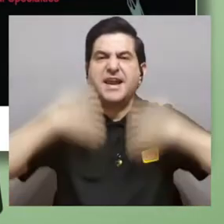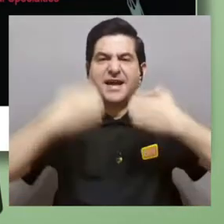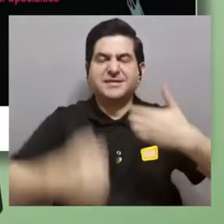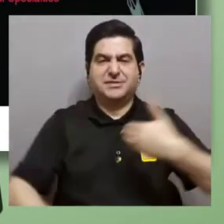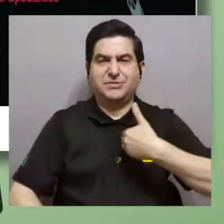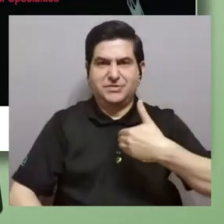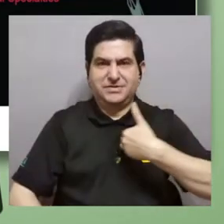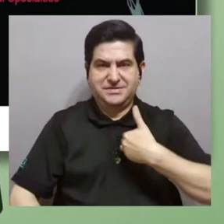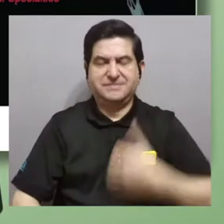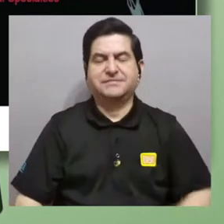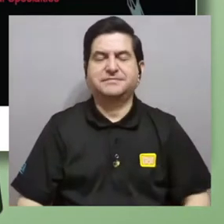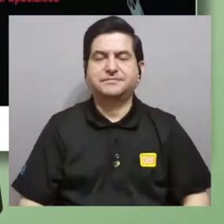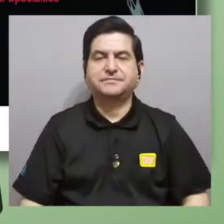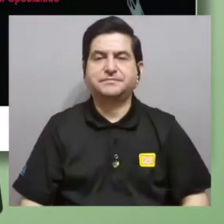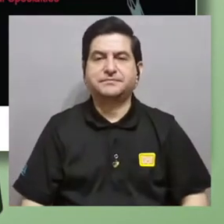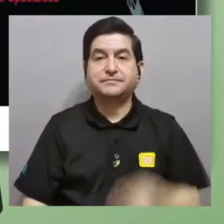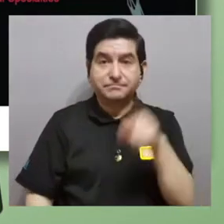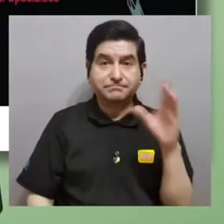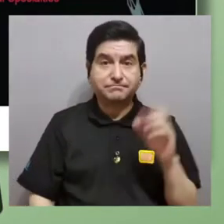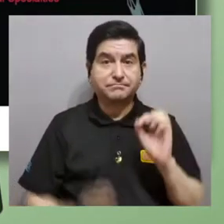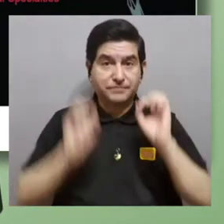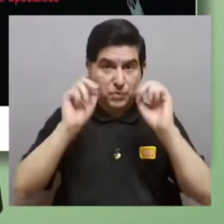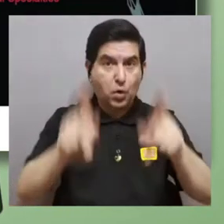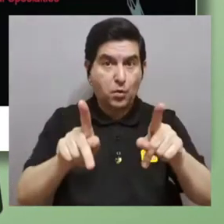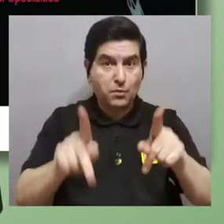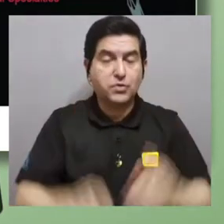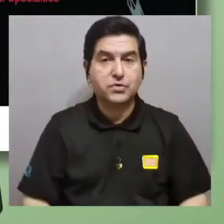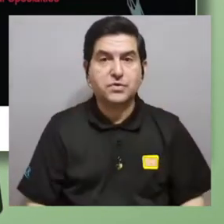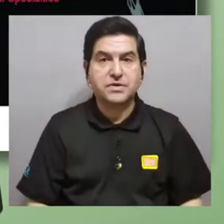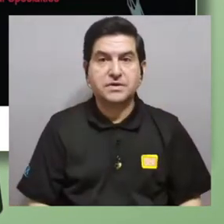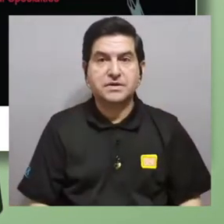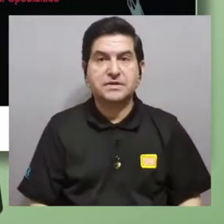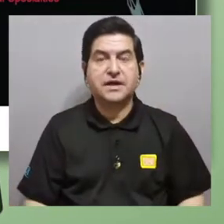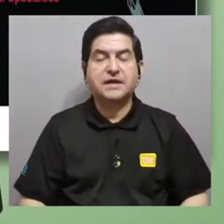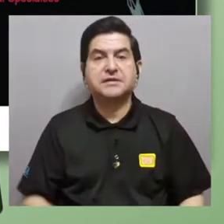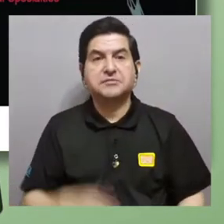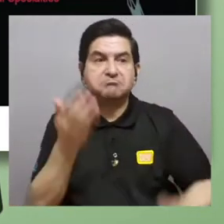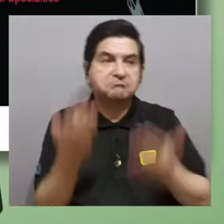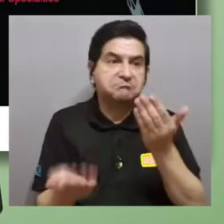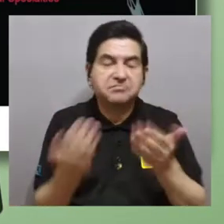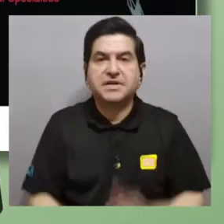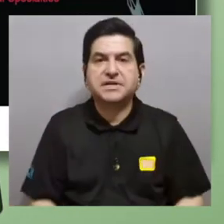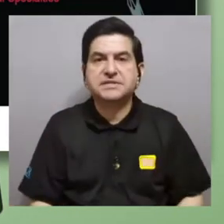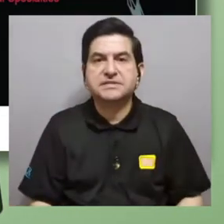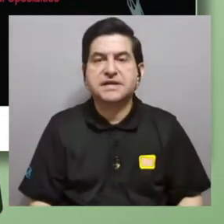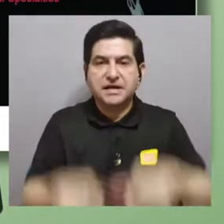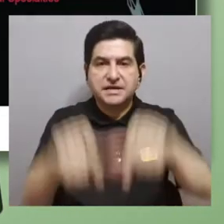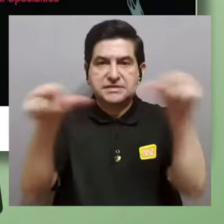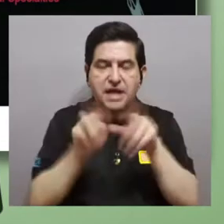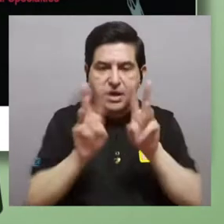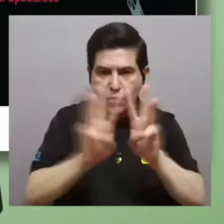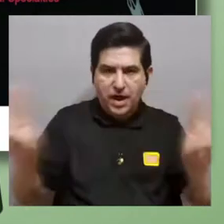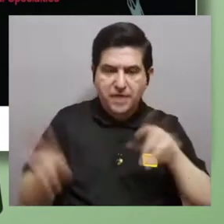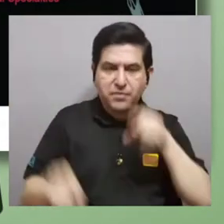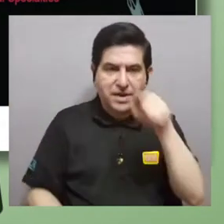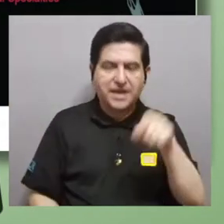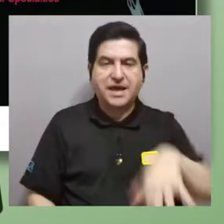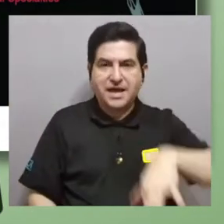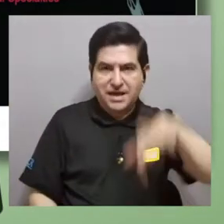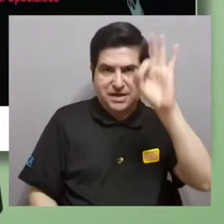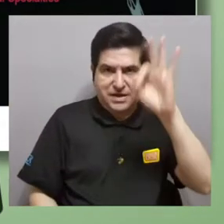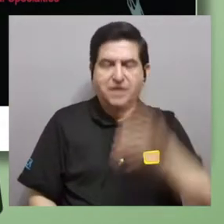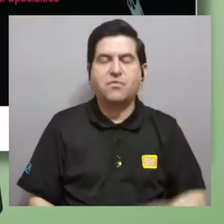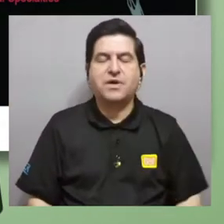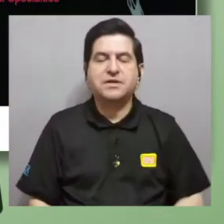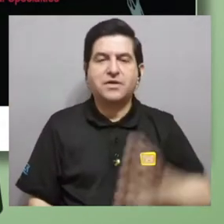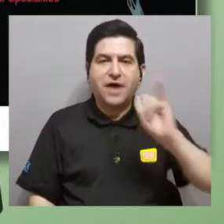relaciones que existen entre ellas. De hecho, si ustedes tienen la posibilidad de ir a la página web donde está